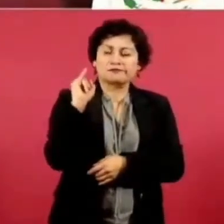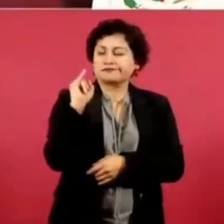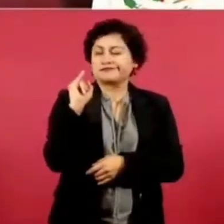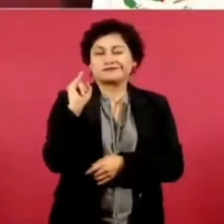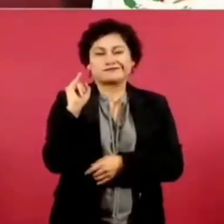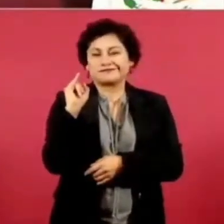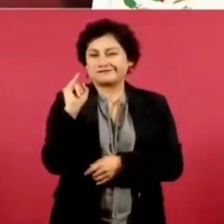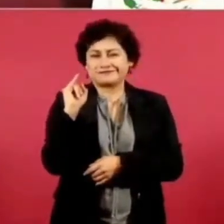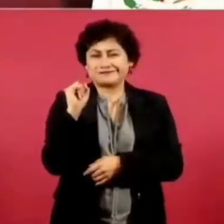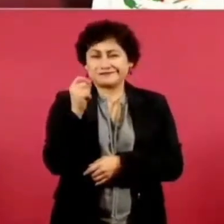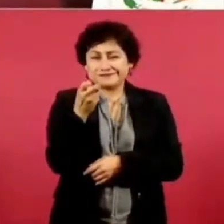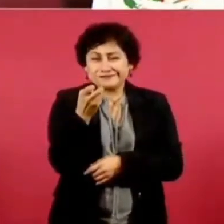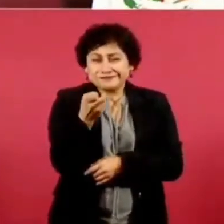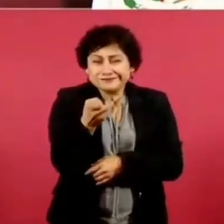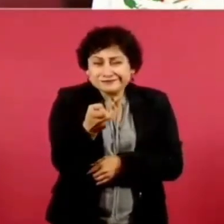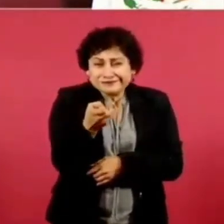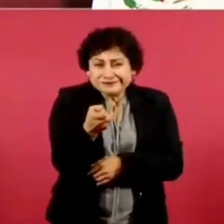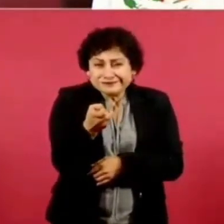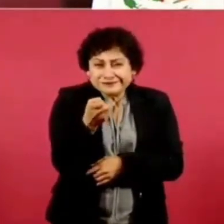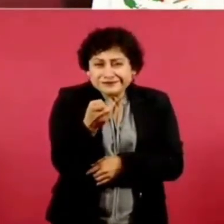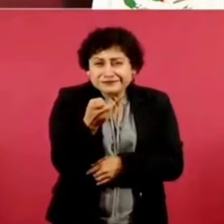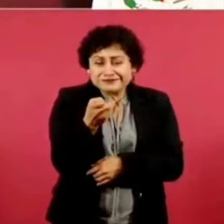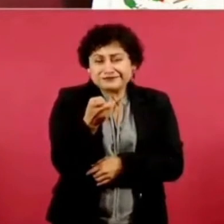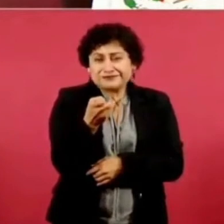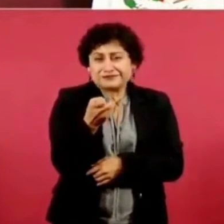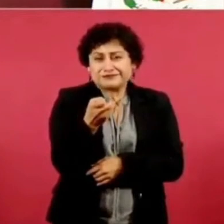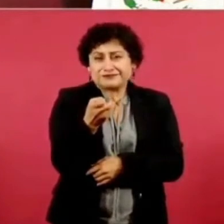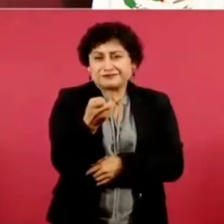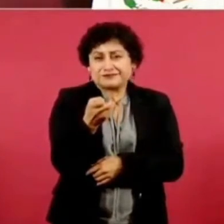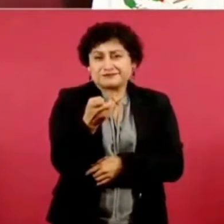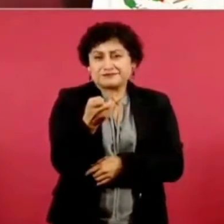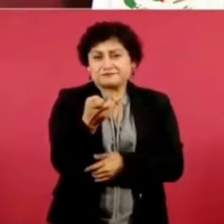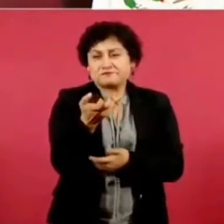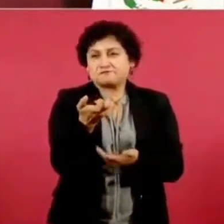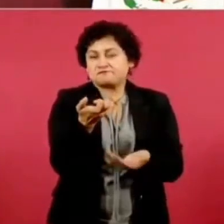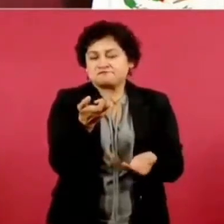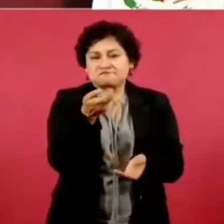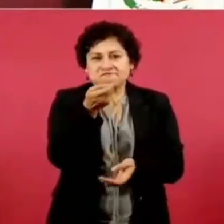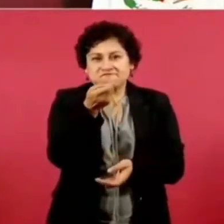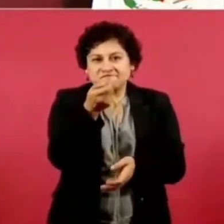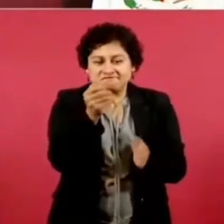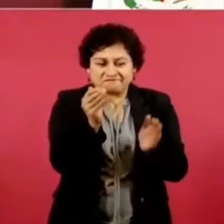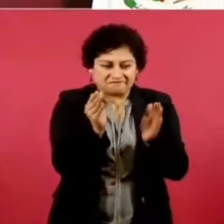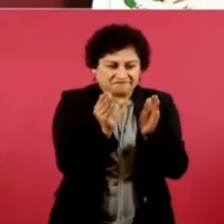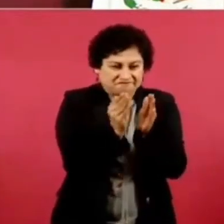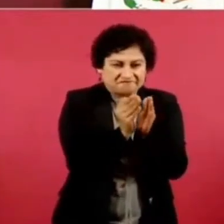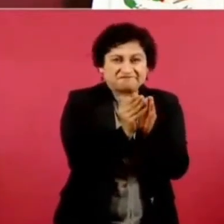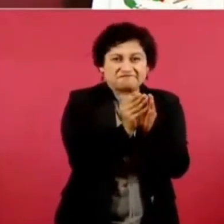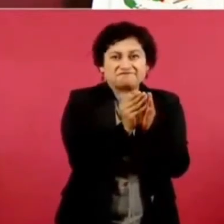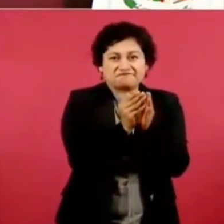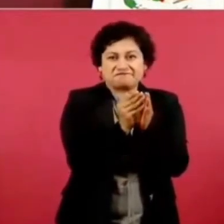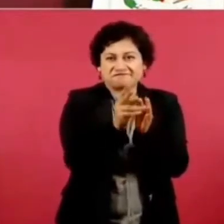o es poco,